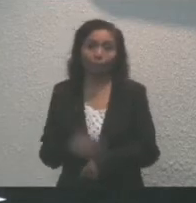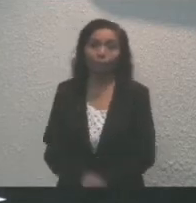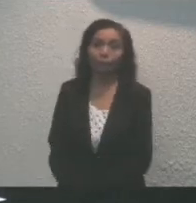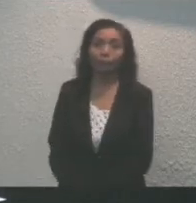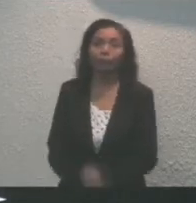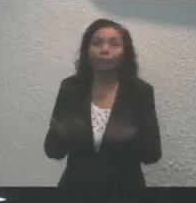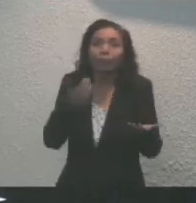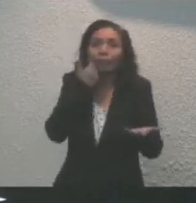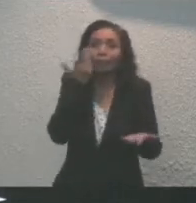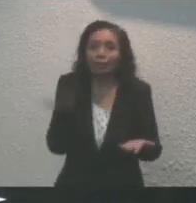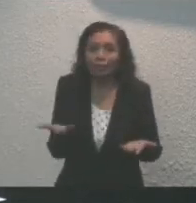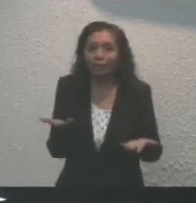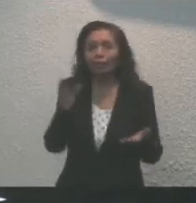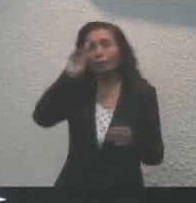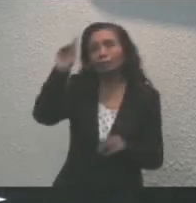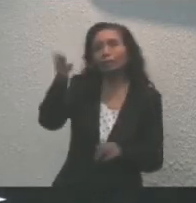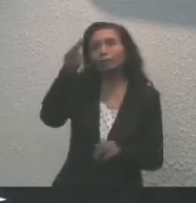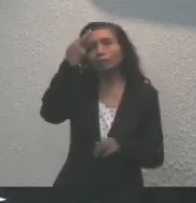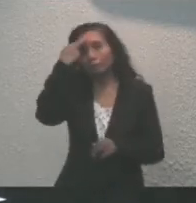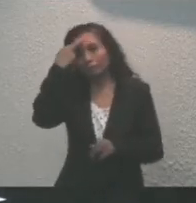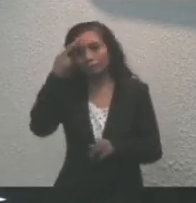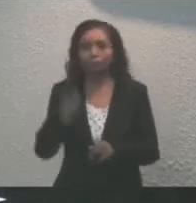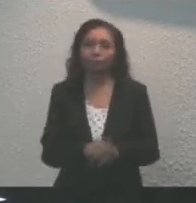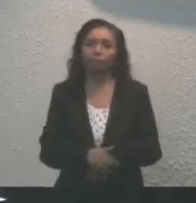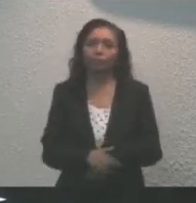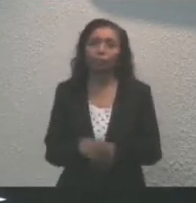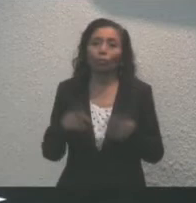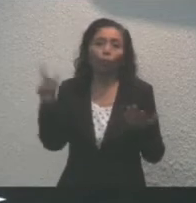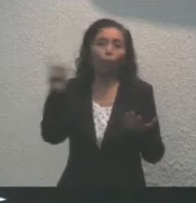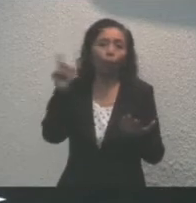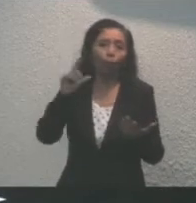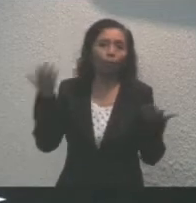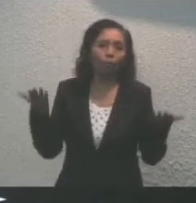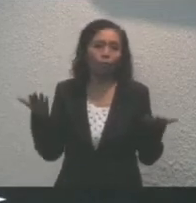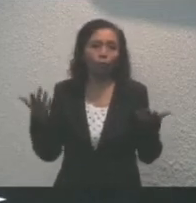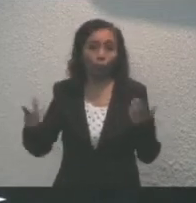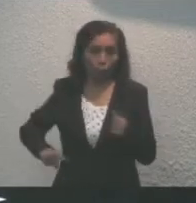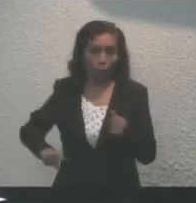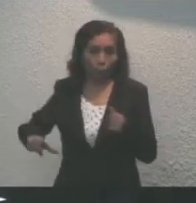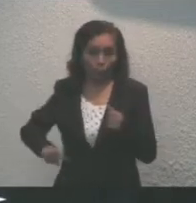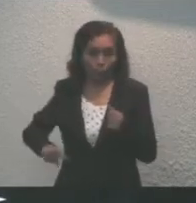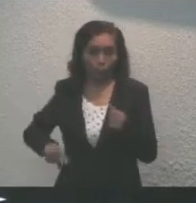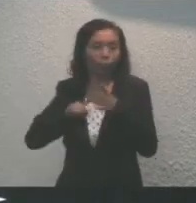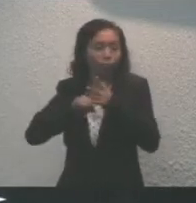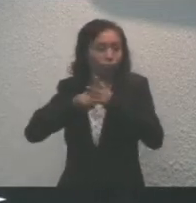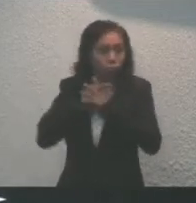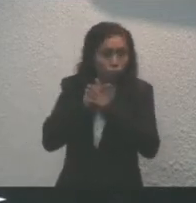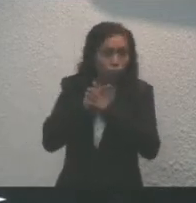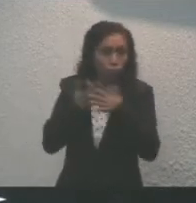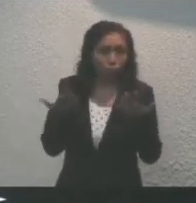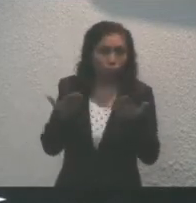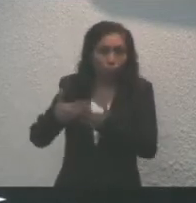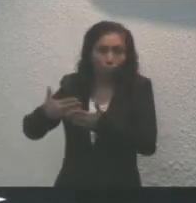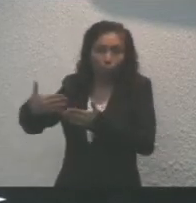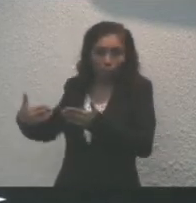Quisiera recapitular un poco. Cuando inició el gobierno, incluso poco